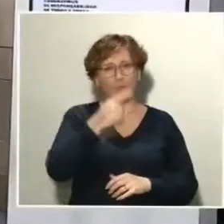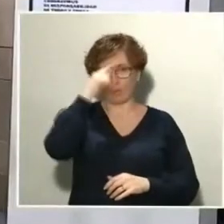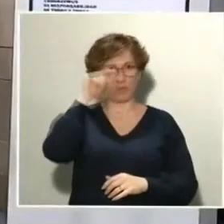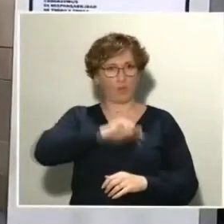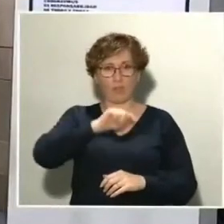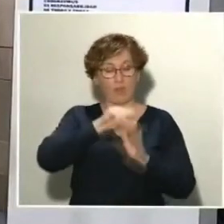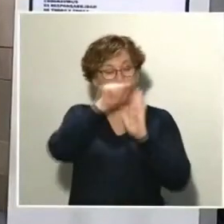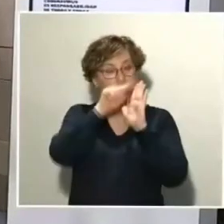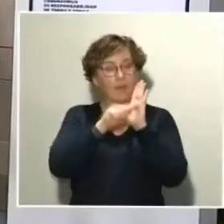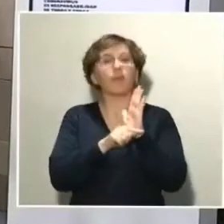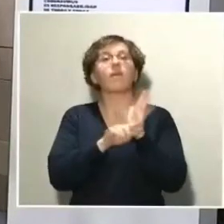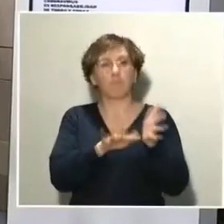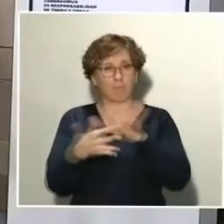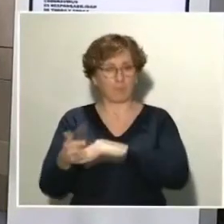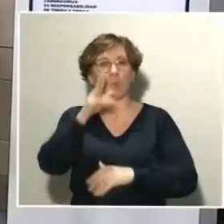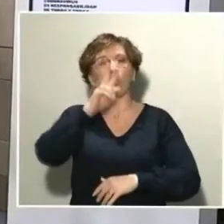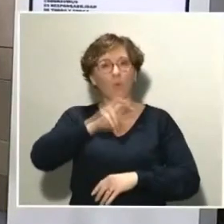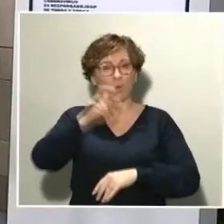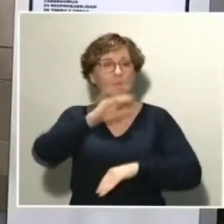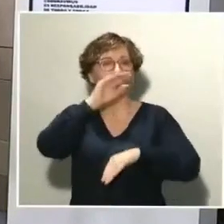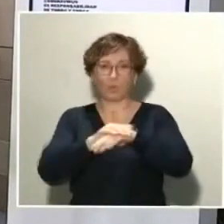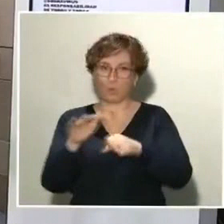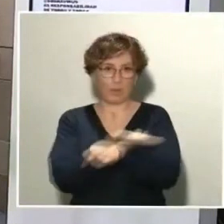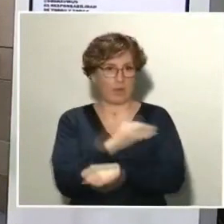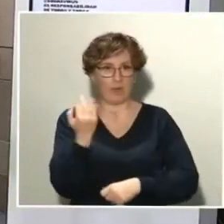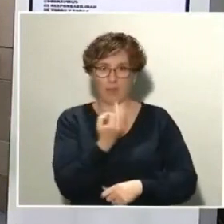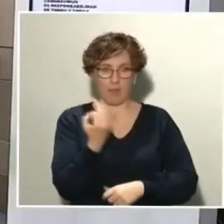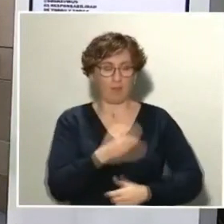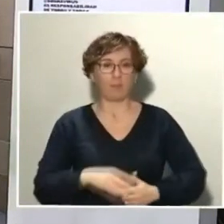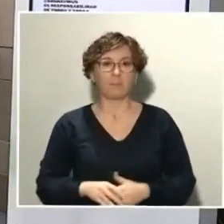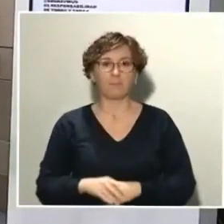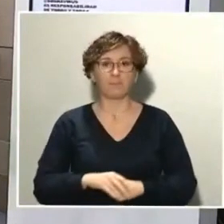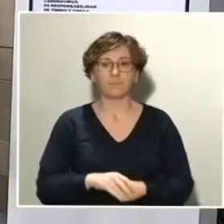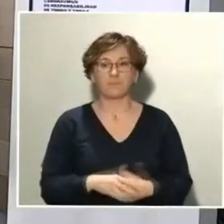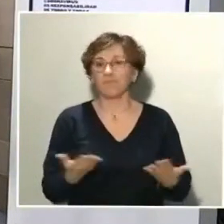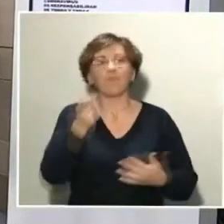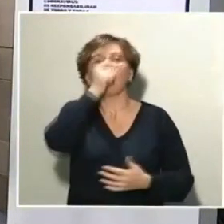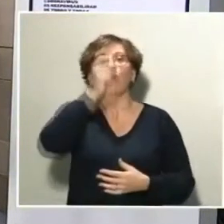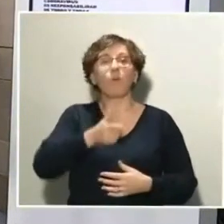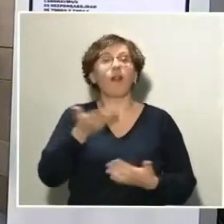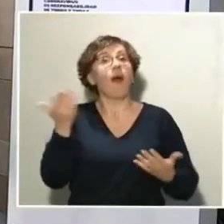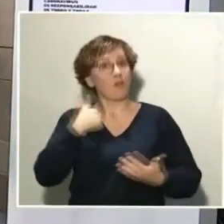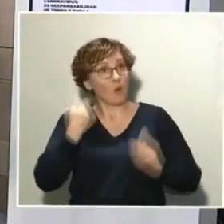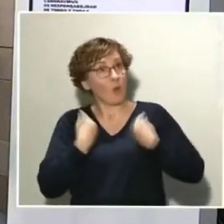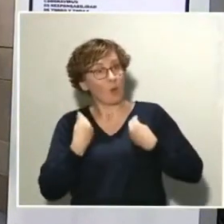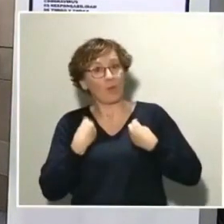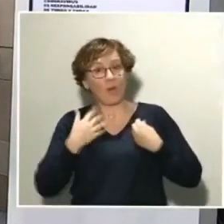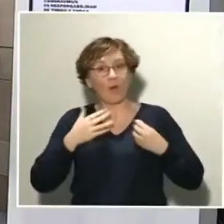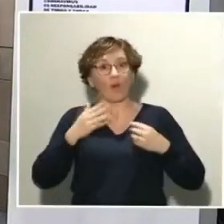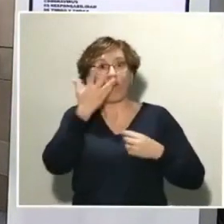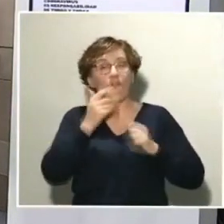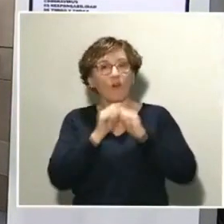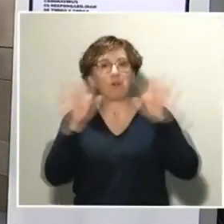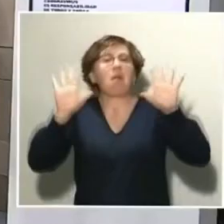y que tenemos que cumplirlas. No nos sirve decir, como yo estoy en una zona clara, no hay problema, porque sí que lo hay.